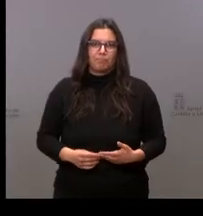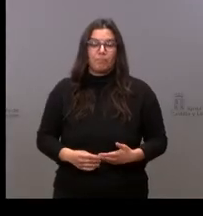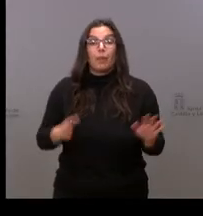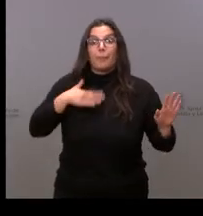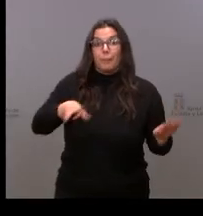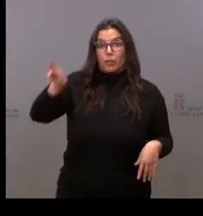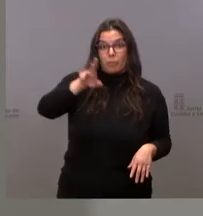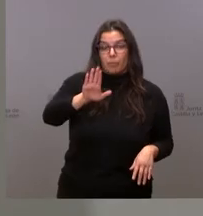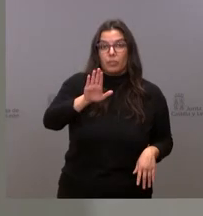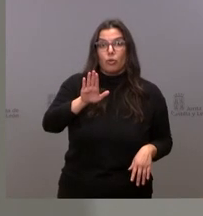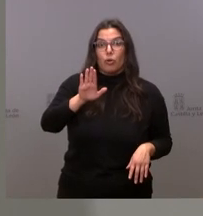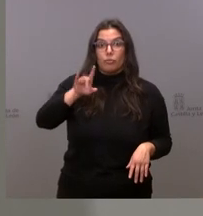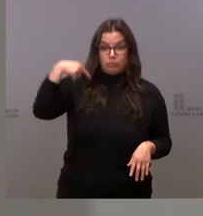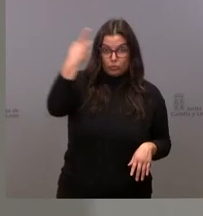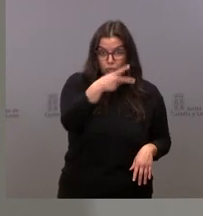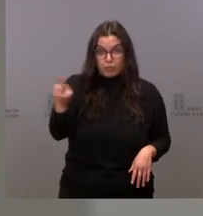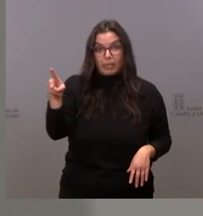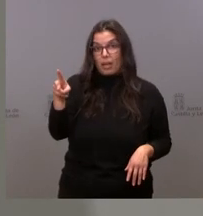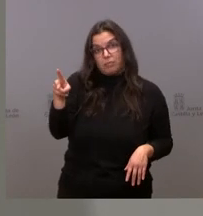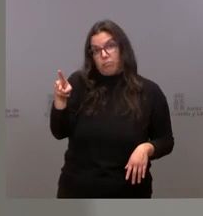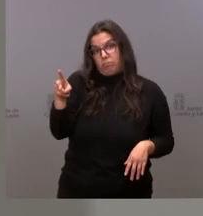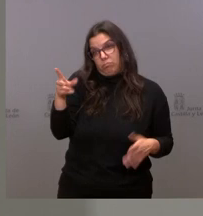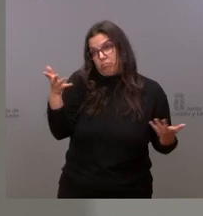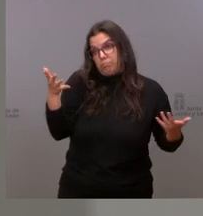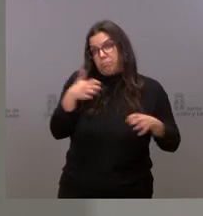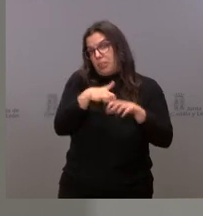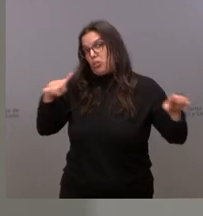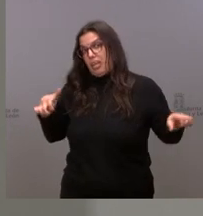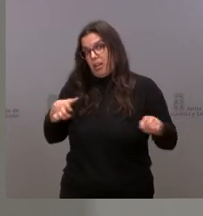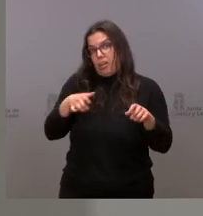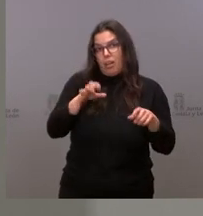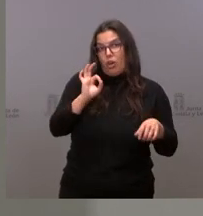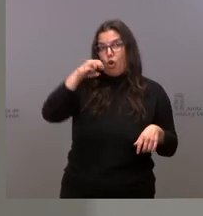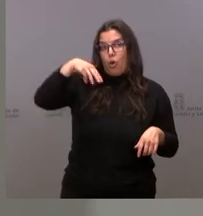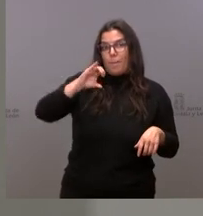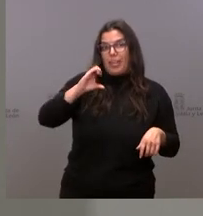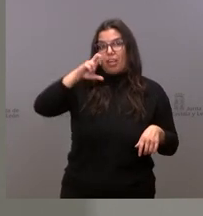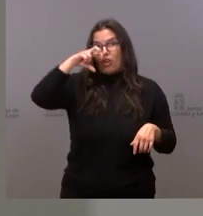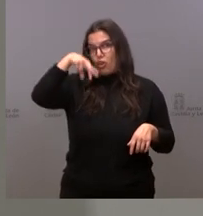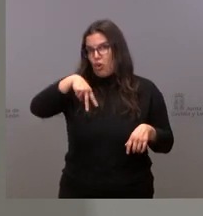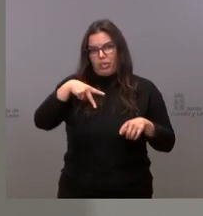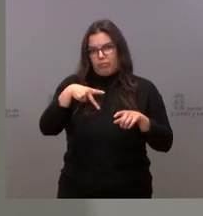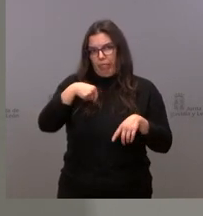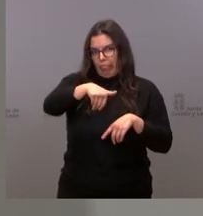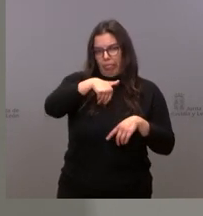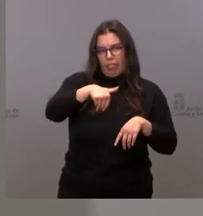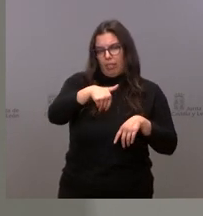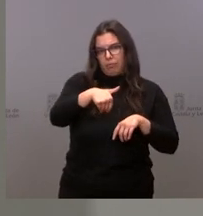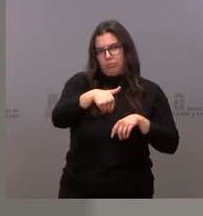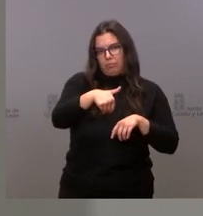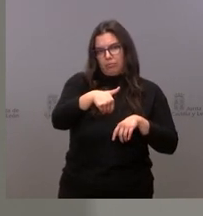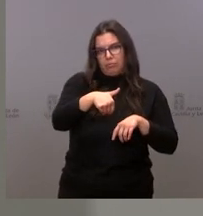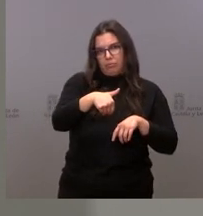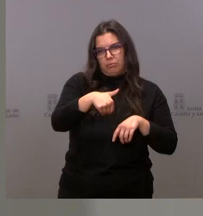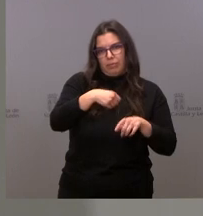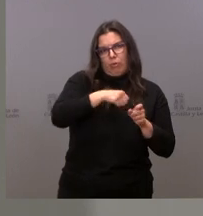insisto, en dos semanas serán muchos más y probablemente en muy poco tiempo la variante